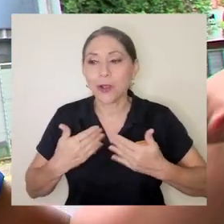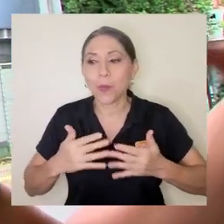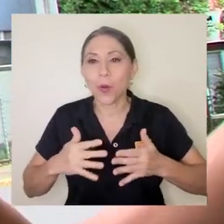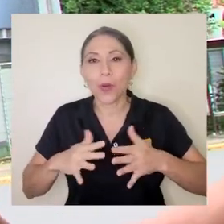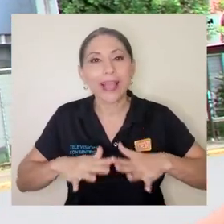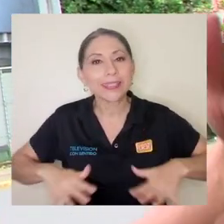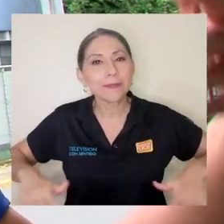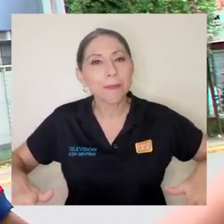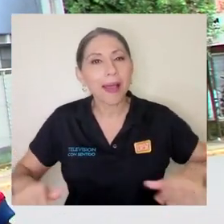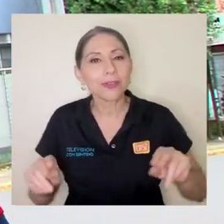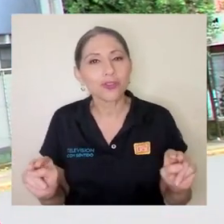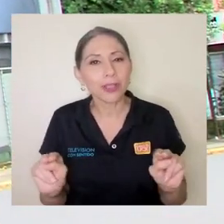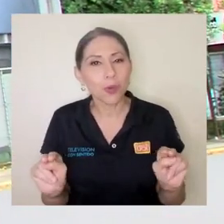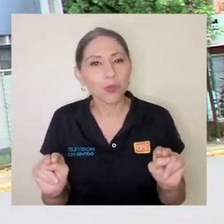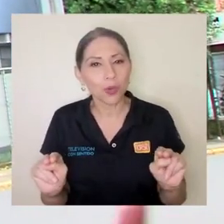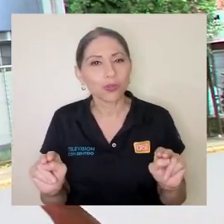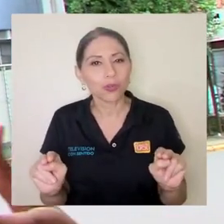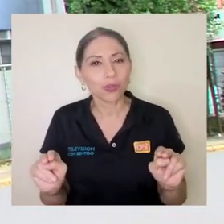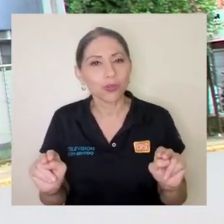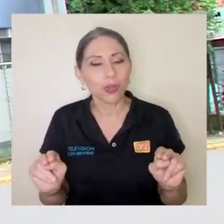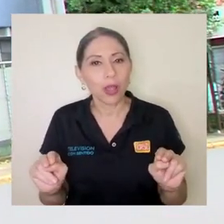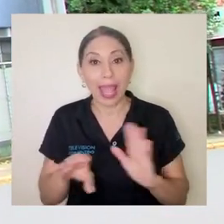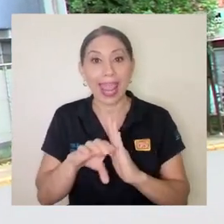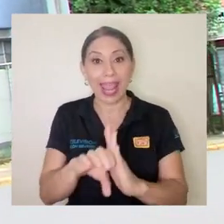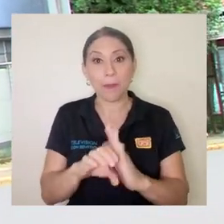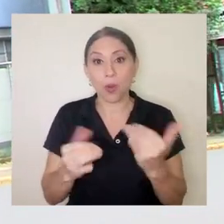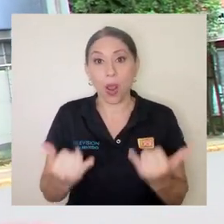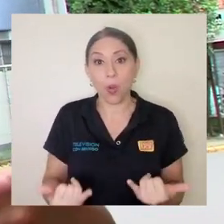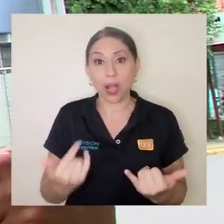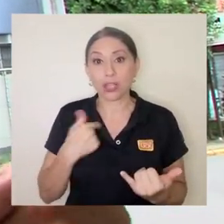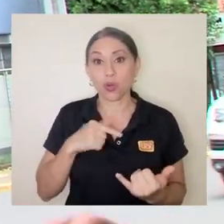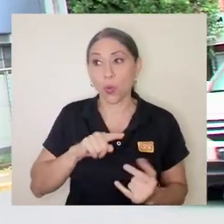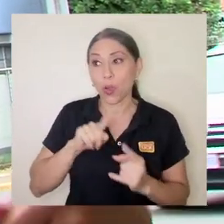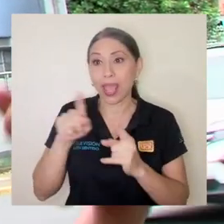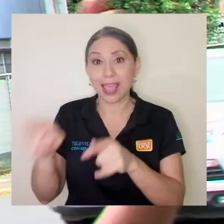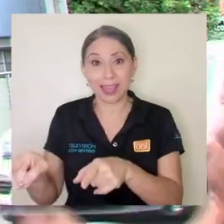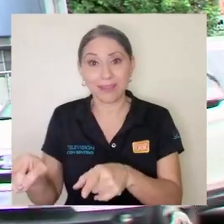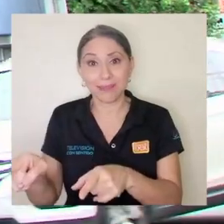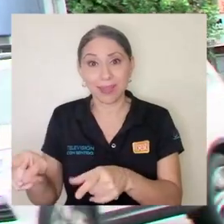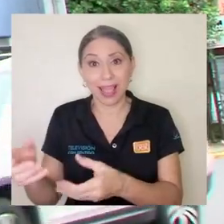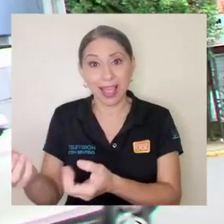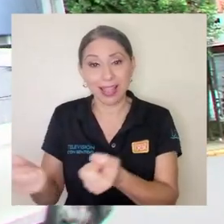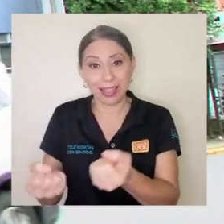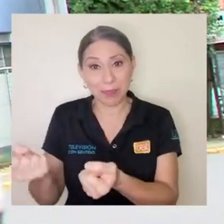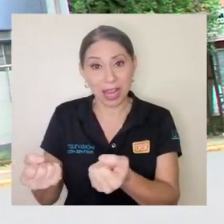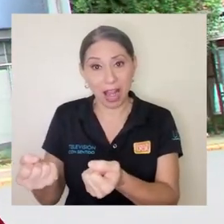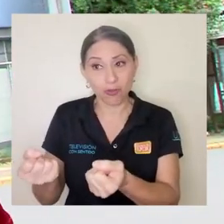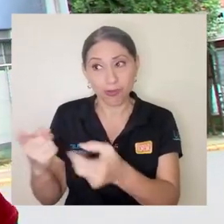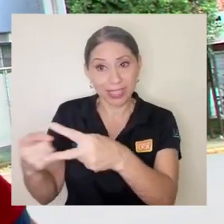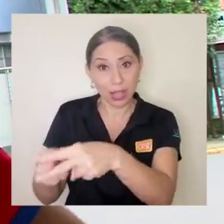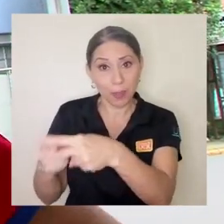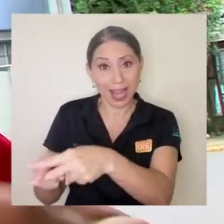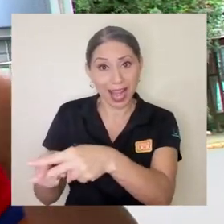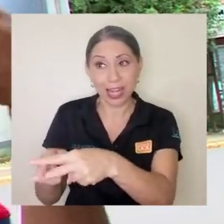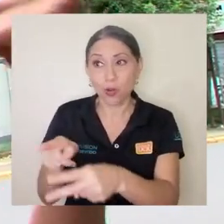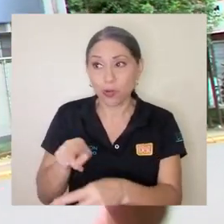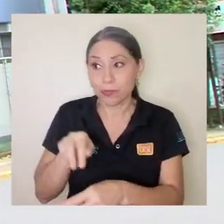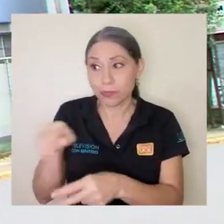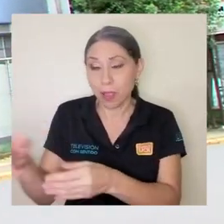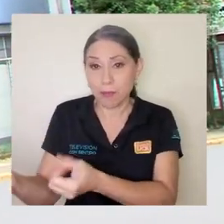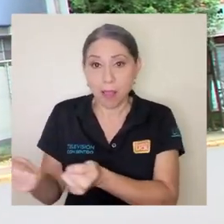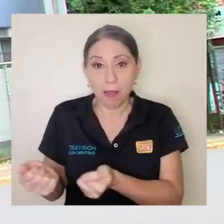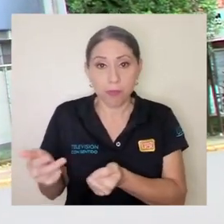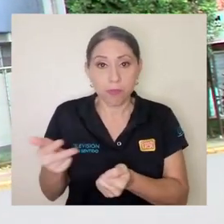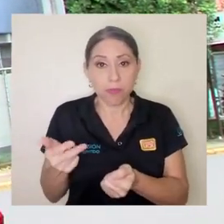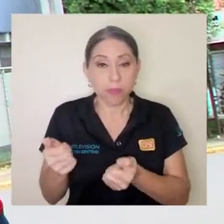decirlo así donde uno tiene que llegar yo por ejemplo ahora voy a ir recoger mi carro del mecánico pero tengo que llegar a mi casa y prácticamente me tengo